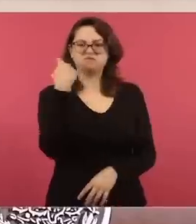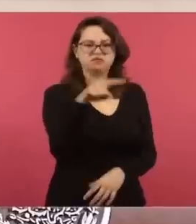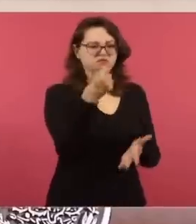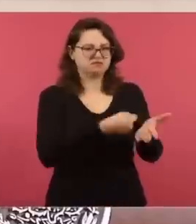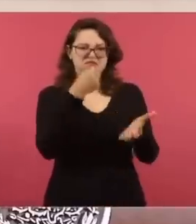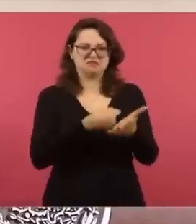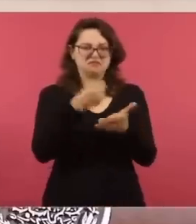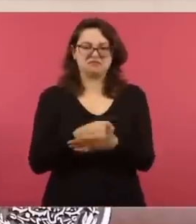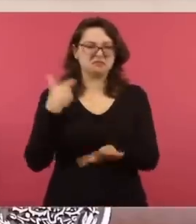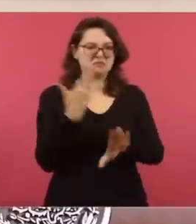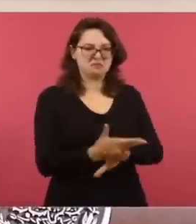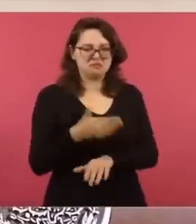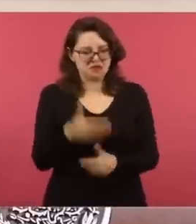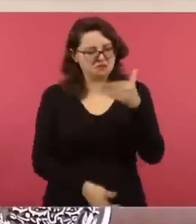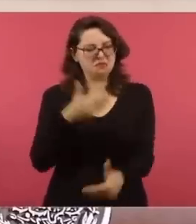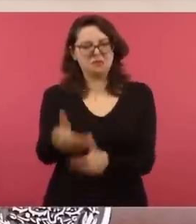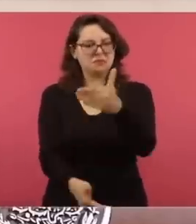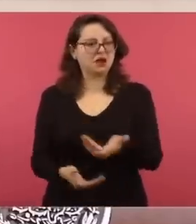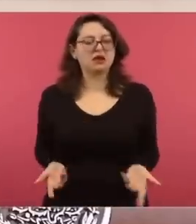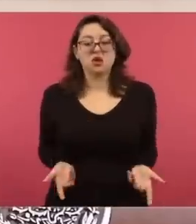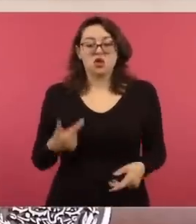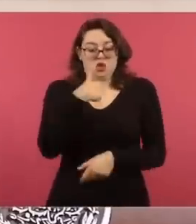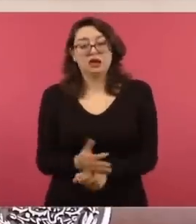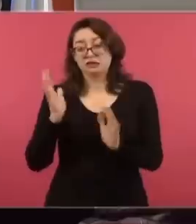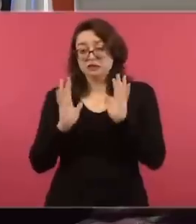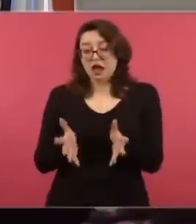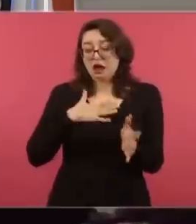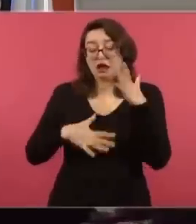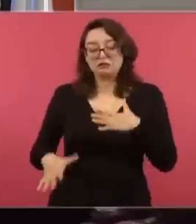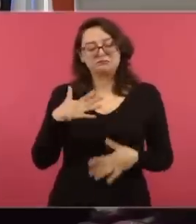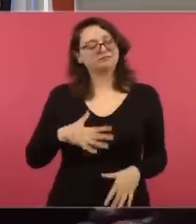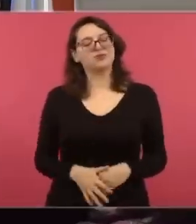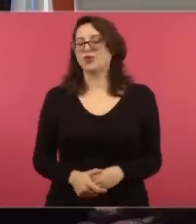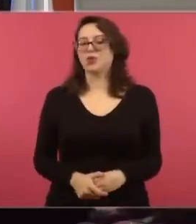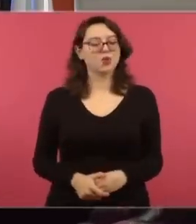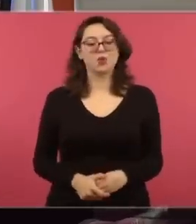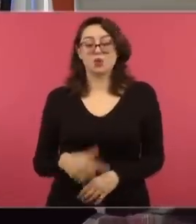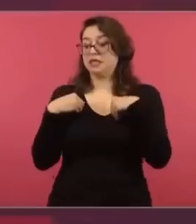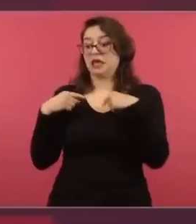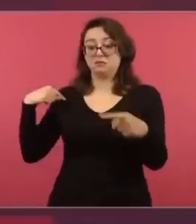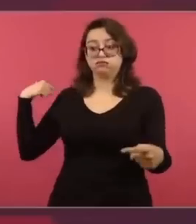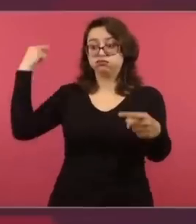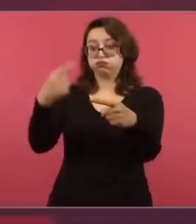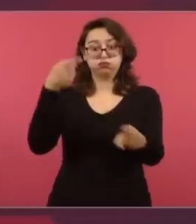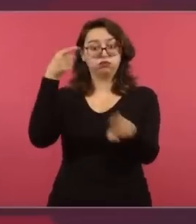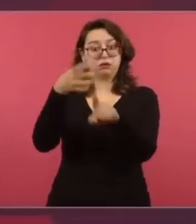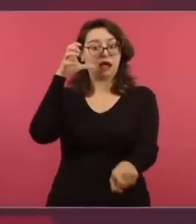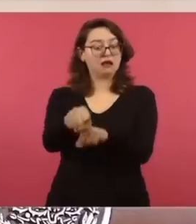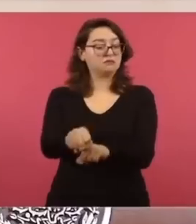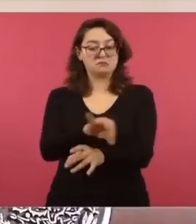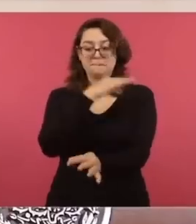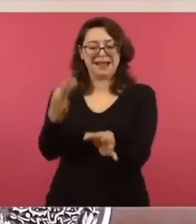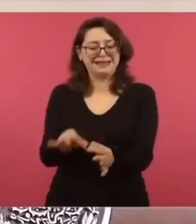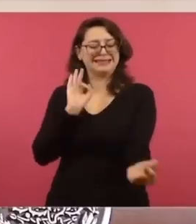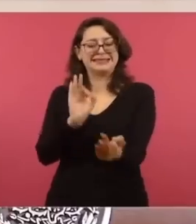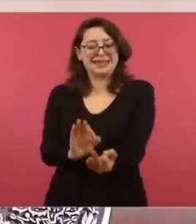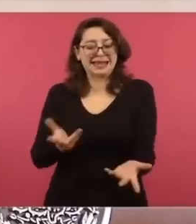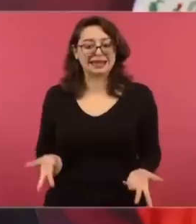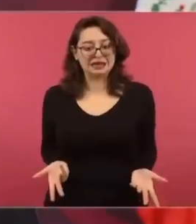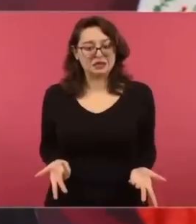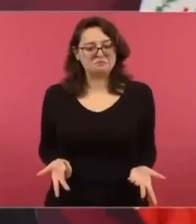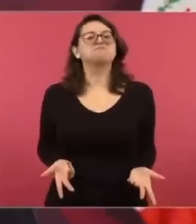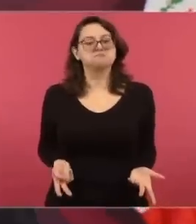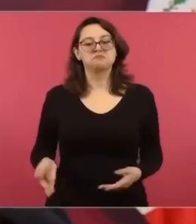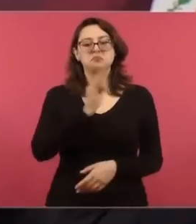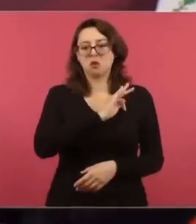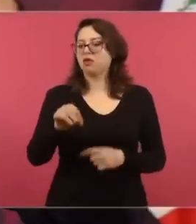que no voy a dar ni un paso atrás. Pero menos ahora. Que ya me falta muy poco para cerrar mi ciclo. Si no, me eché para atrás